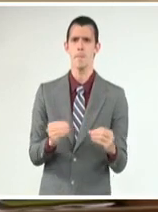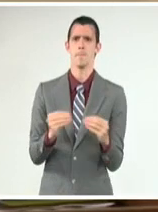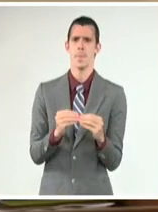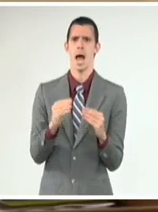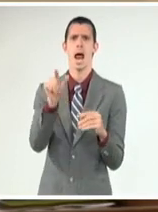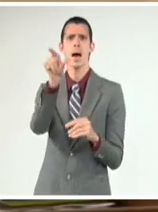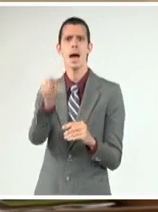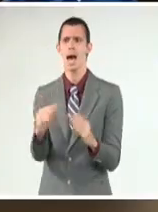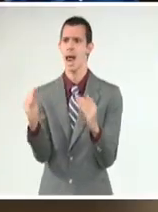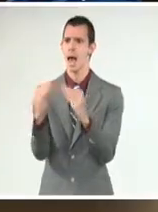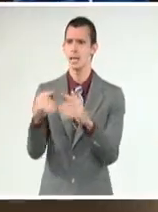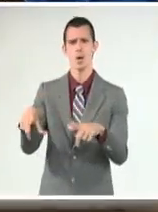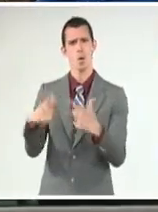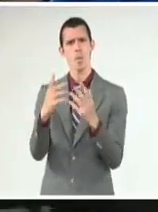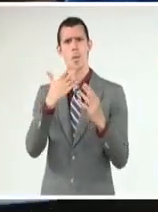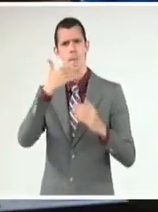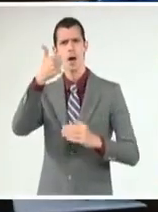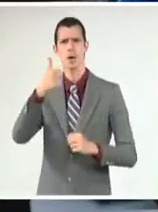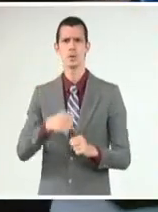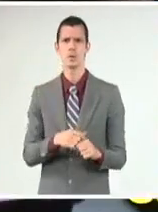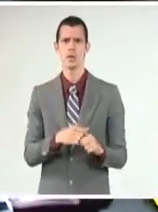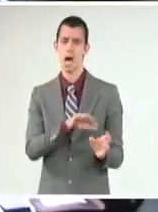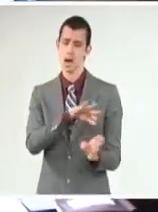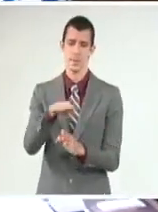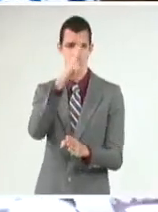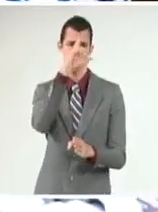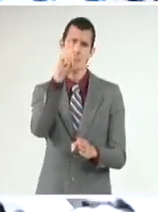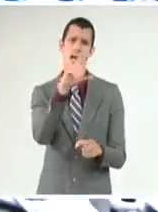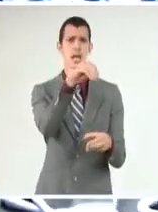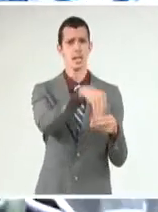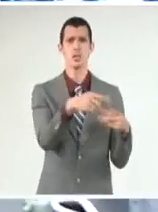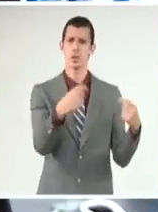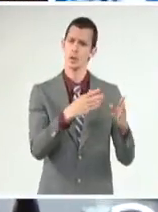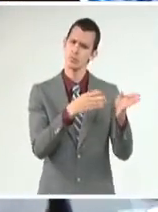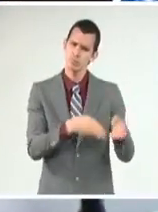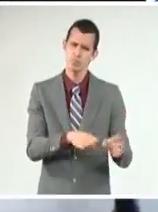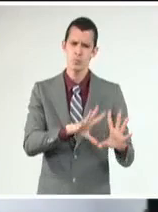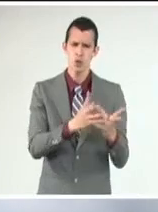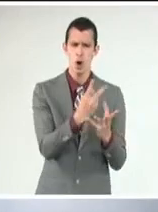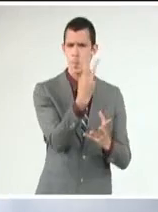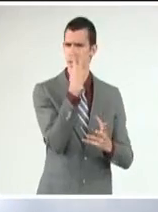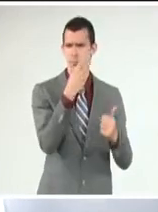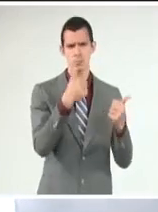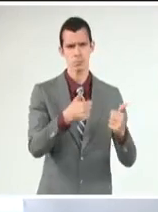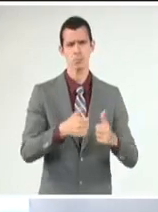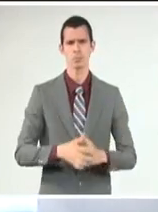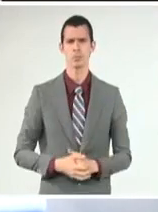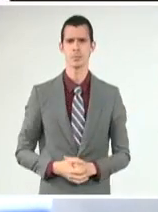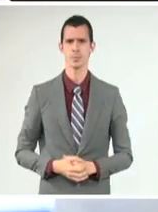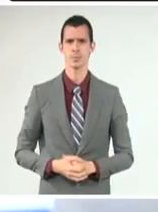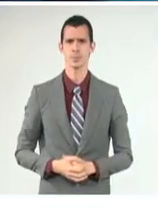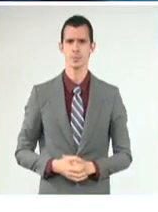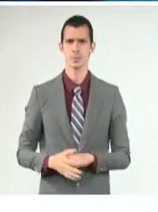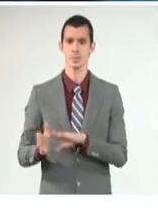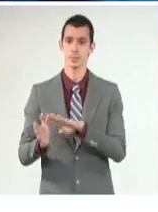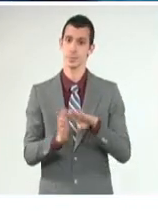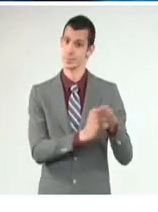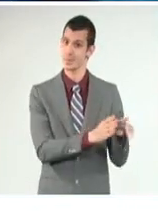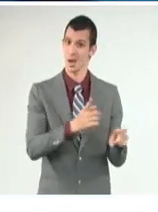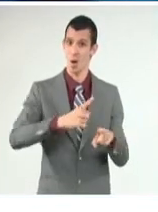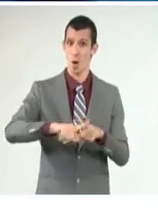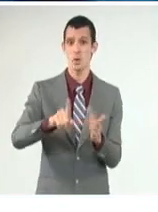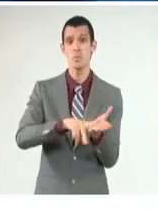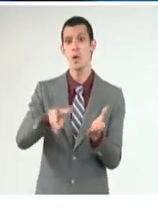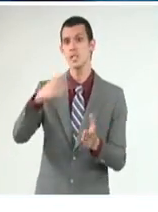del sistema de salud. Otro de los territorios más complicados en el enfrentamiento a la enfermedad es Ciego de Ávila. Desde allí, el viceprimer